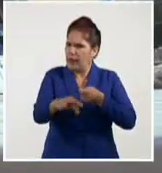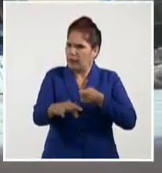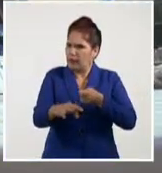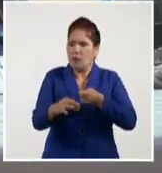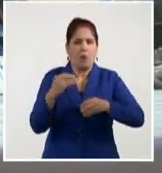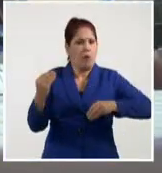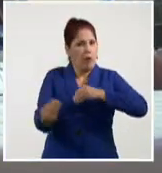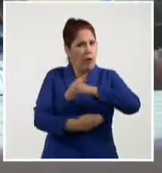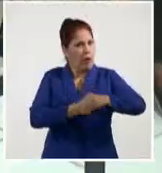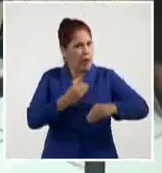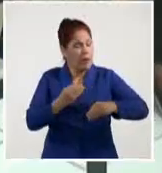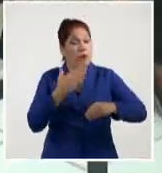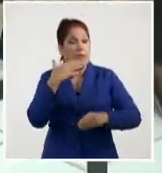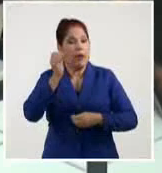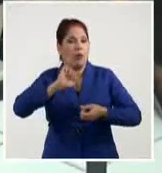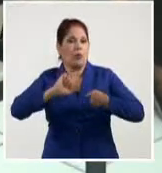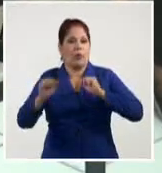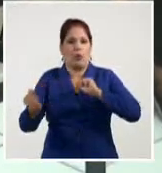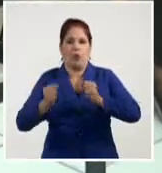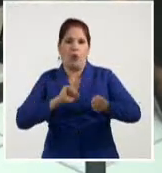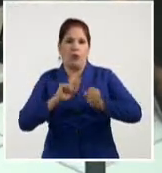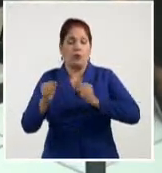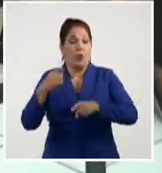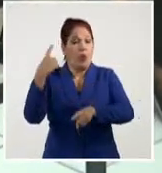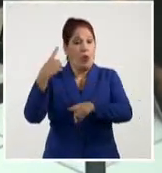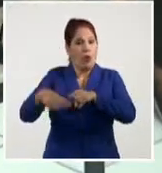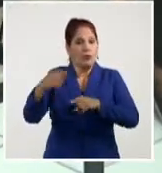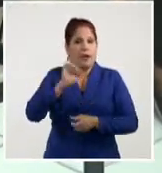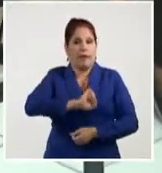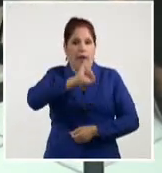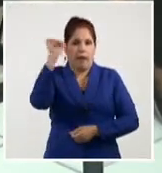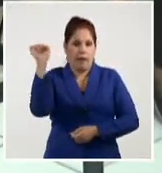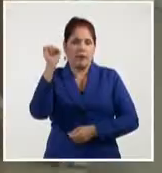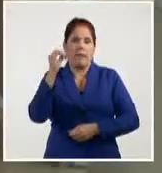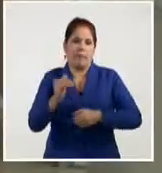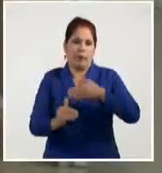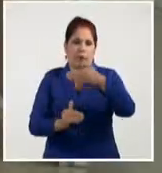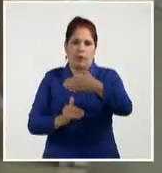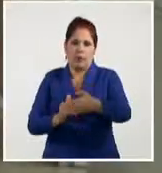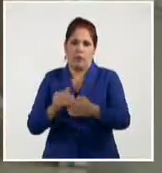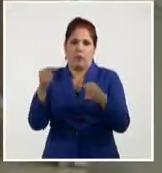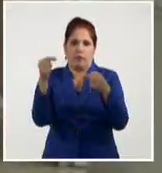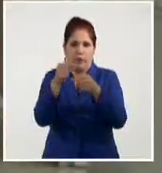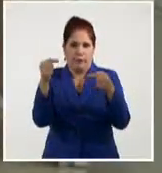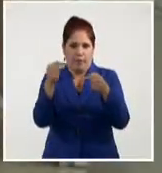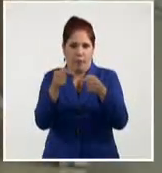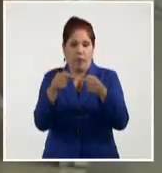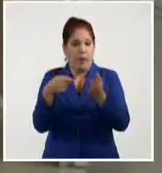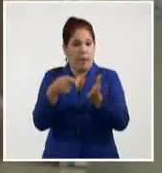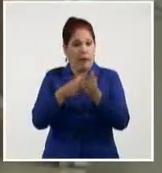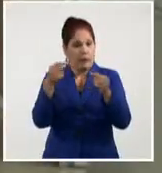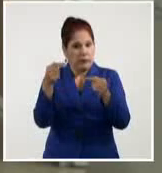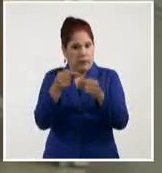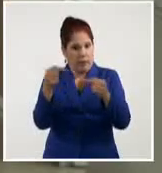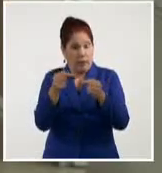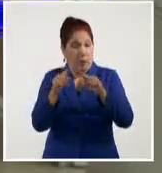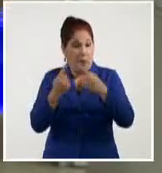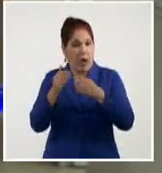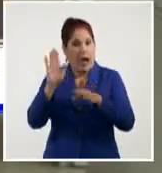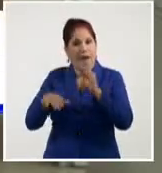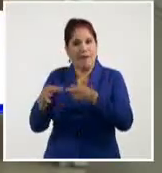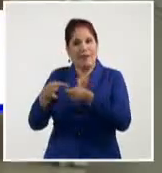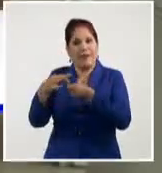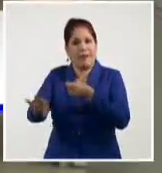propicia un mayor control y es otra de las ganancias de este proceso. Porque en alguna medida se convierte en una barrera de